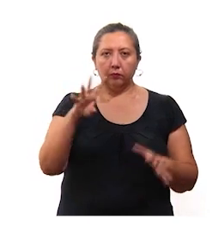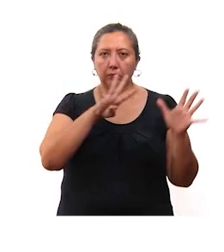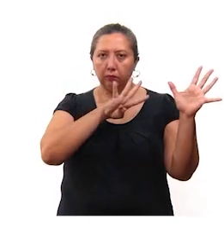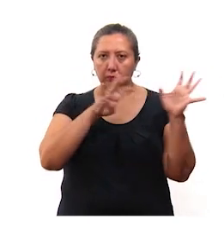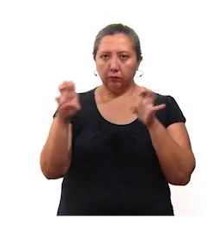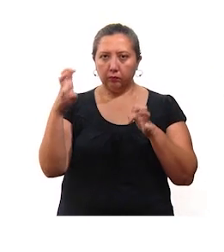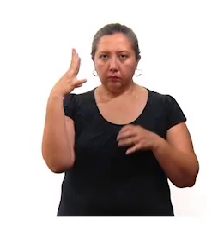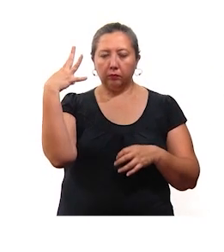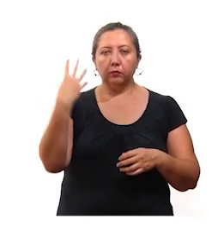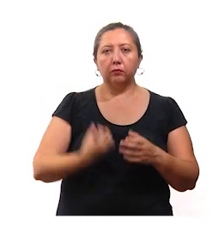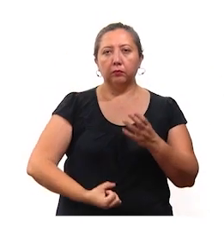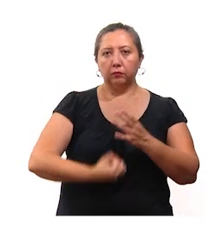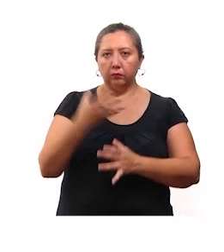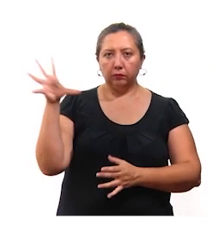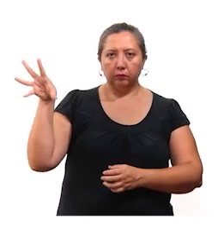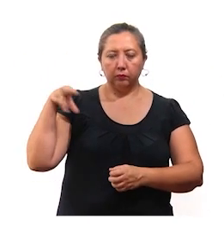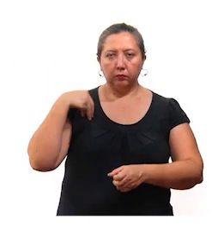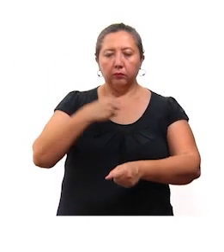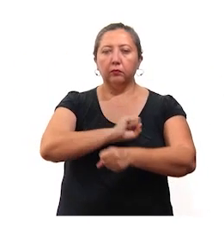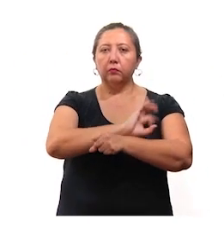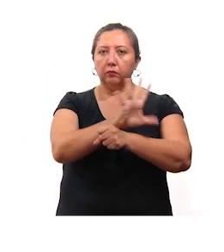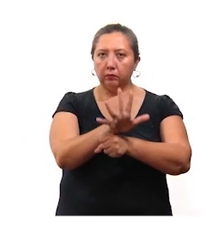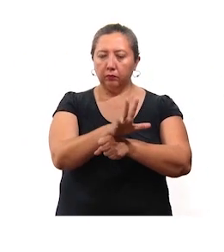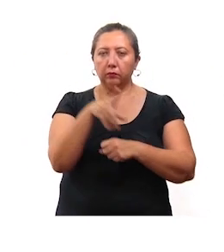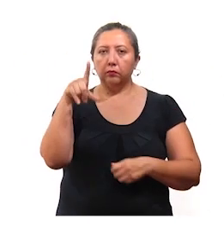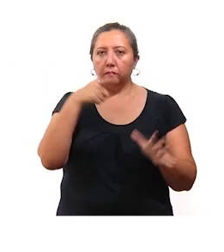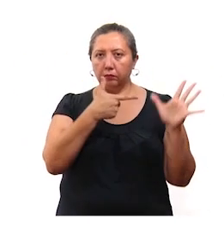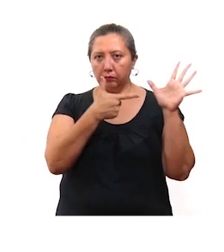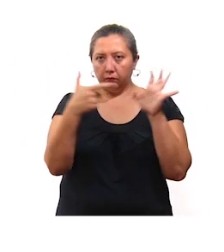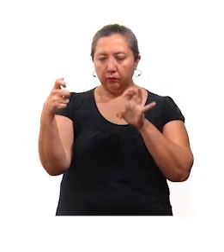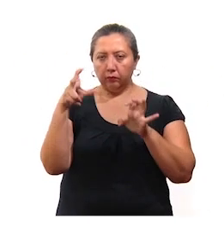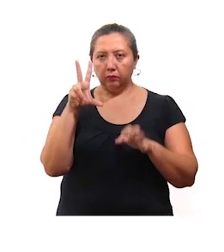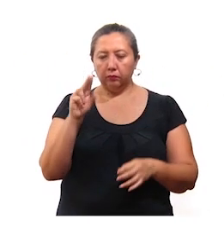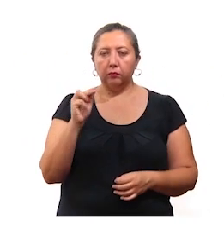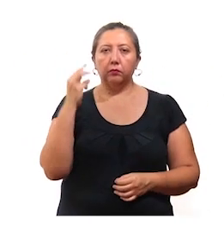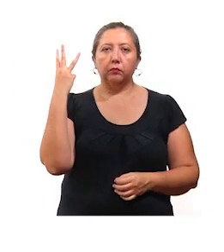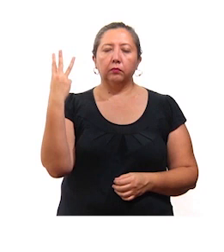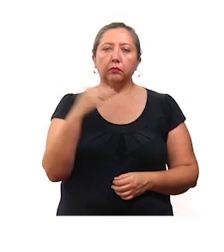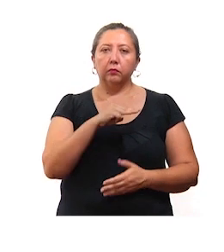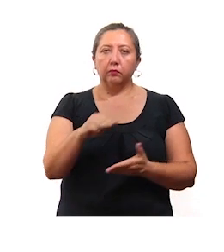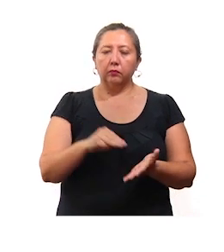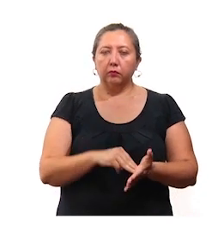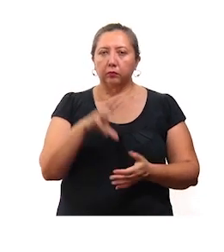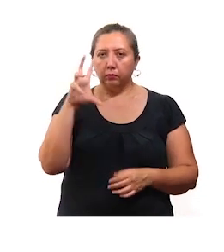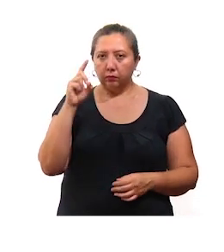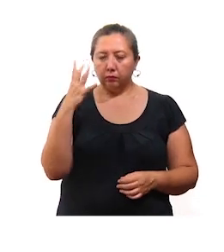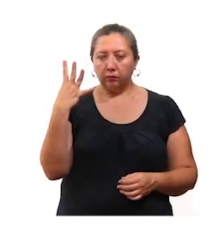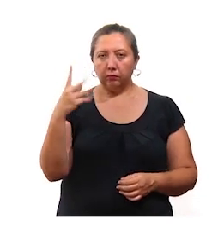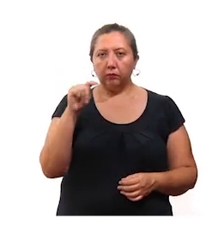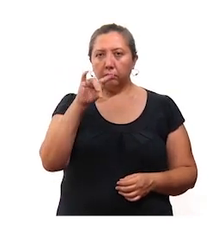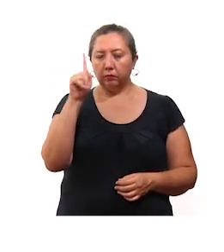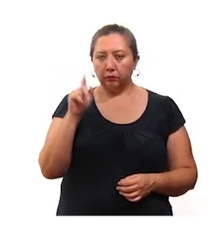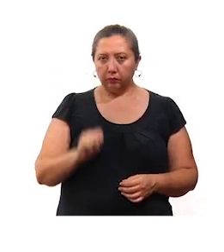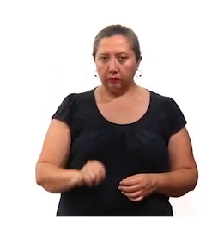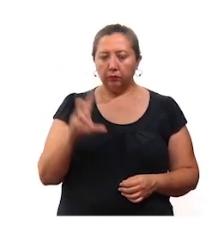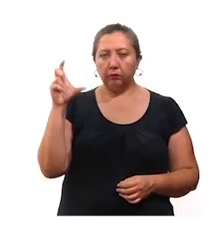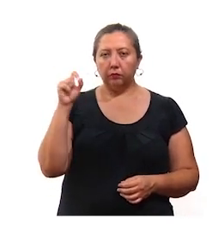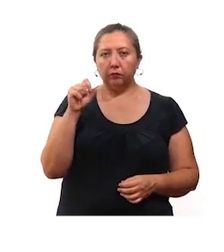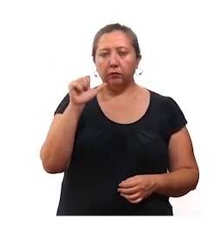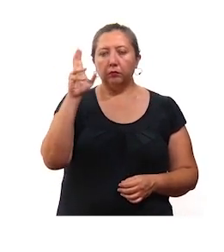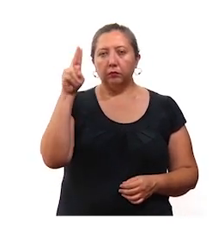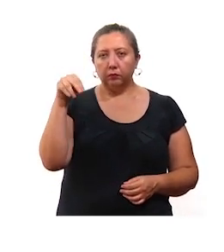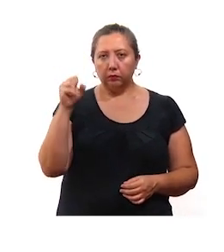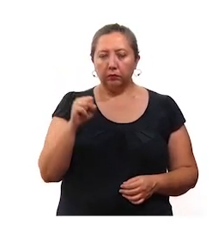904 nuevos contagios de coronavirus, 783 en Mérida, 34 en Tisimín, 20 en